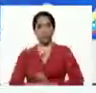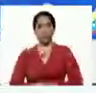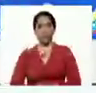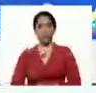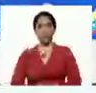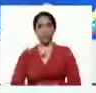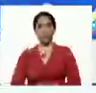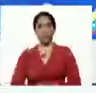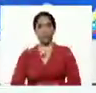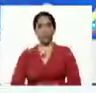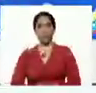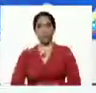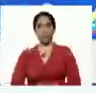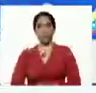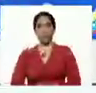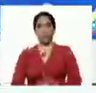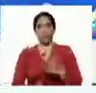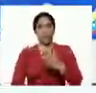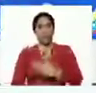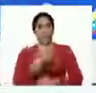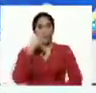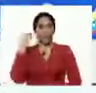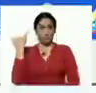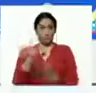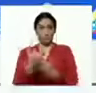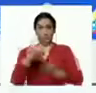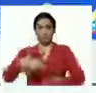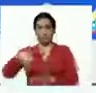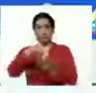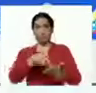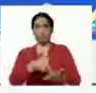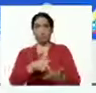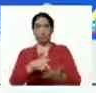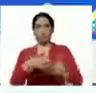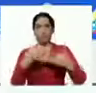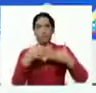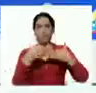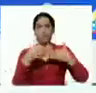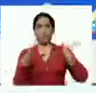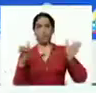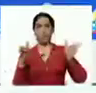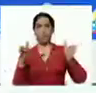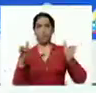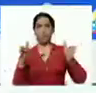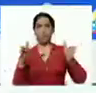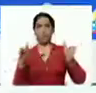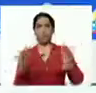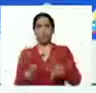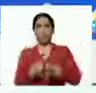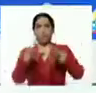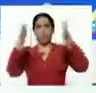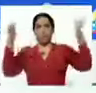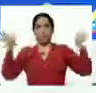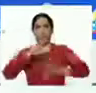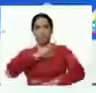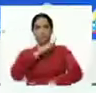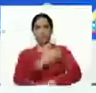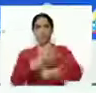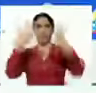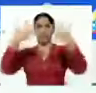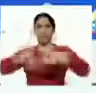Venezuela. Vamos a participar de la inauguración de una gigantesca y poderosa